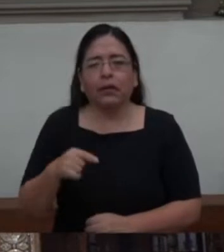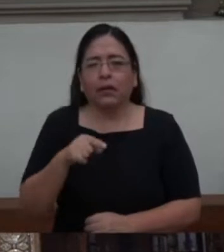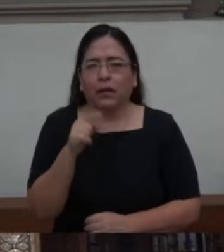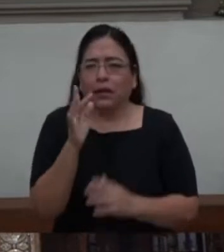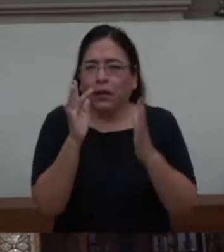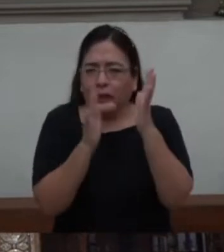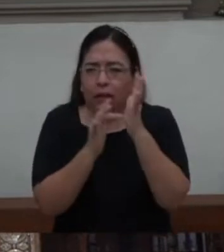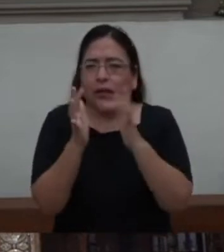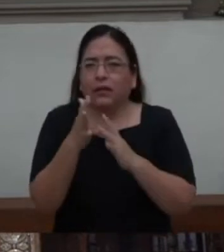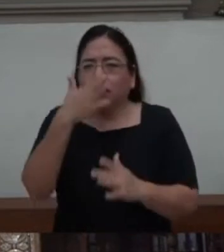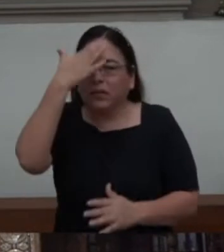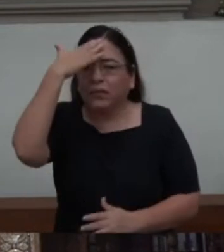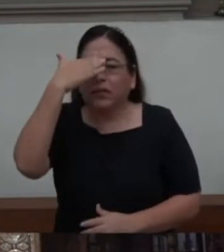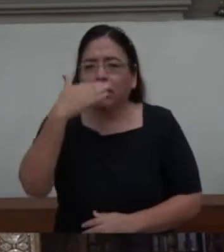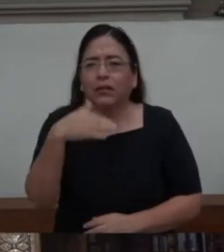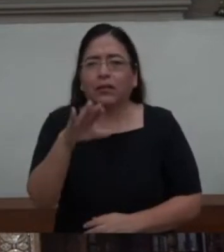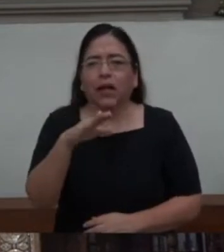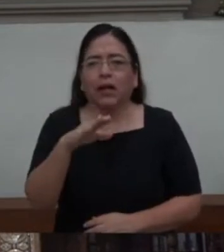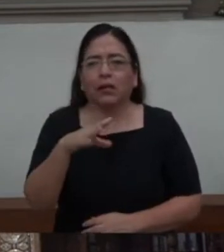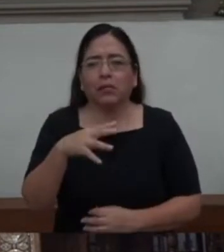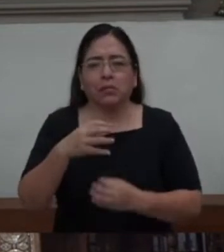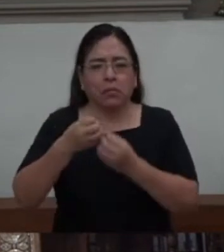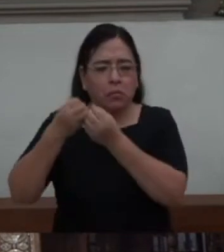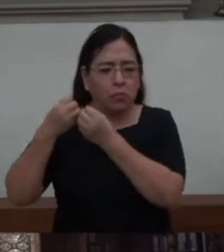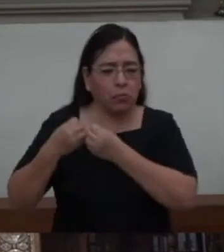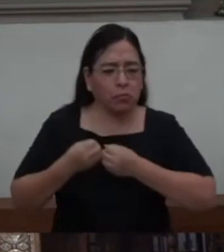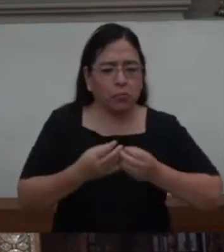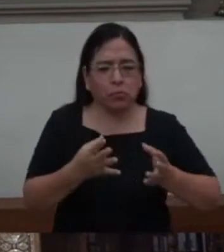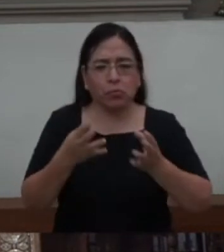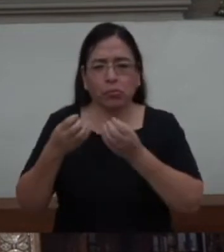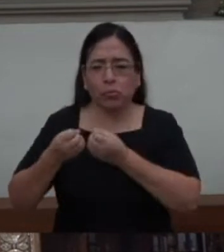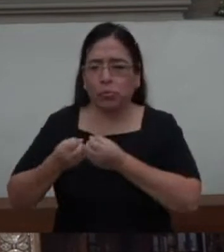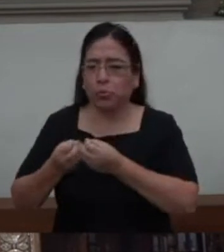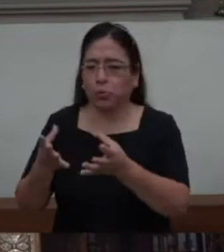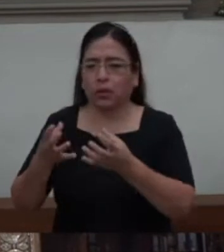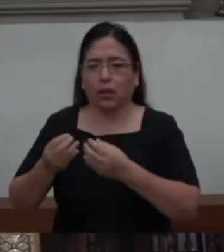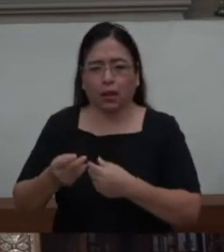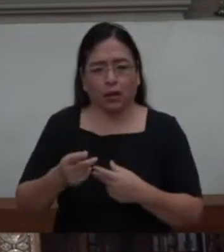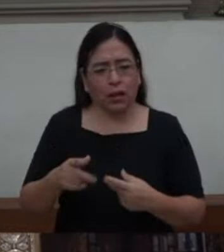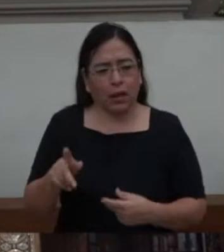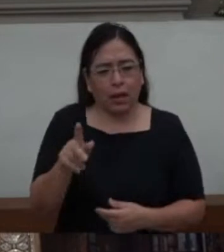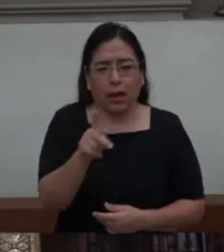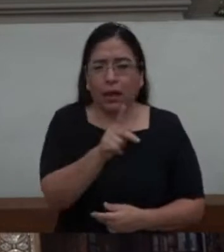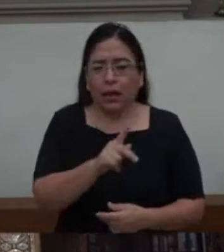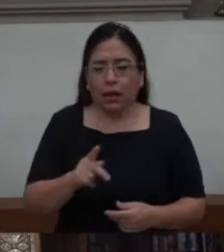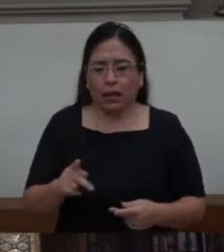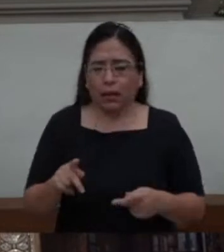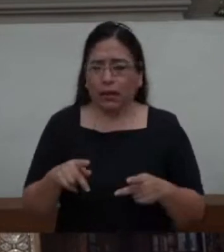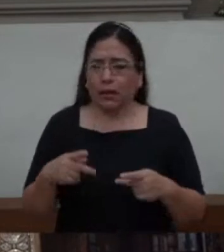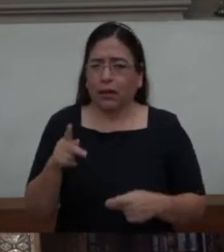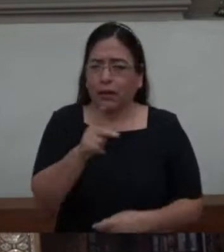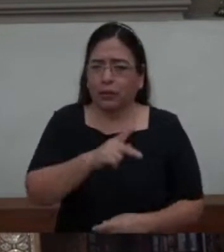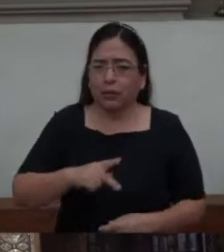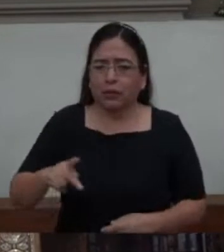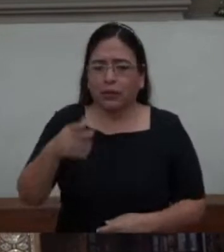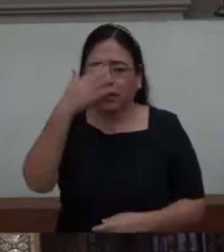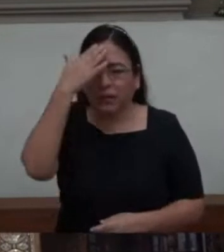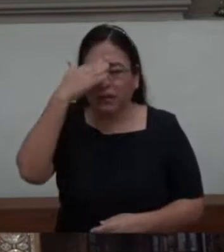dar a su iglesia tesoros y perlas.